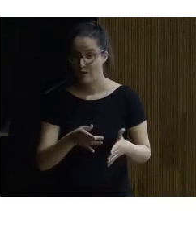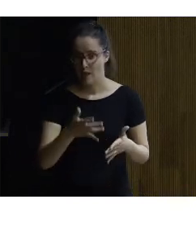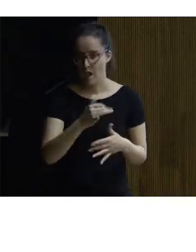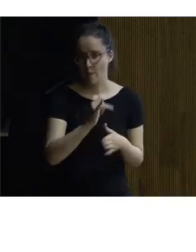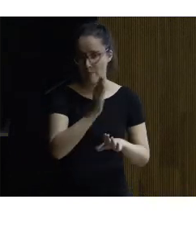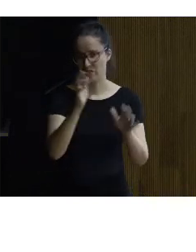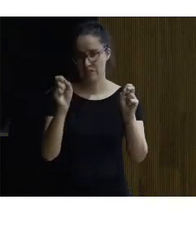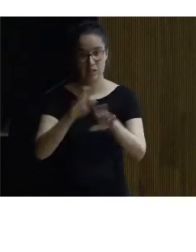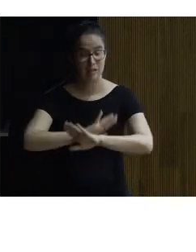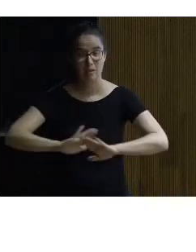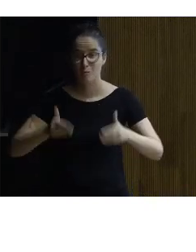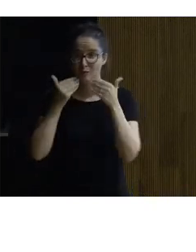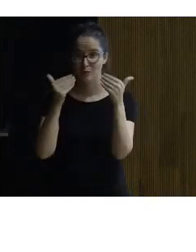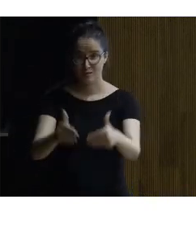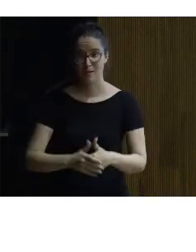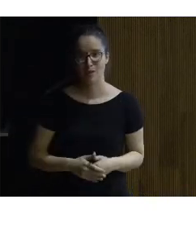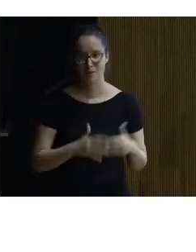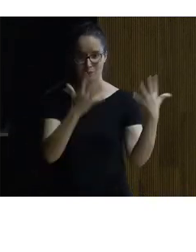y nada más muchas gracias